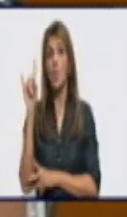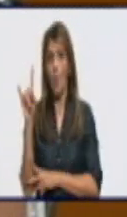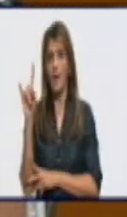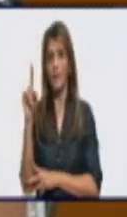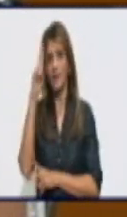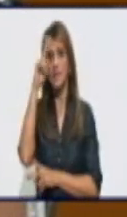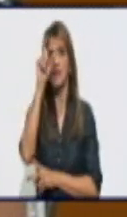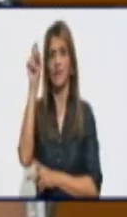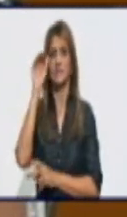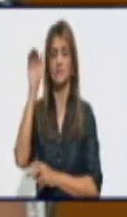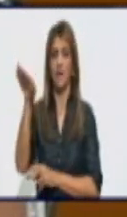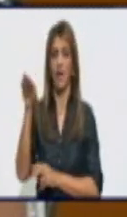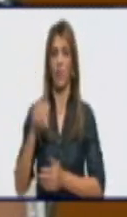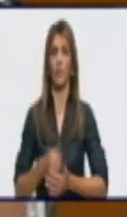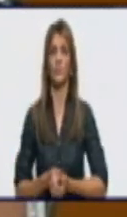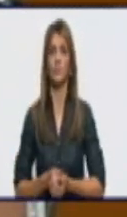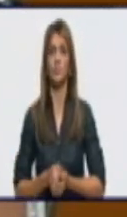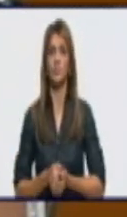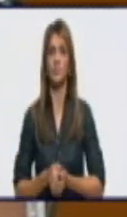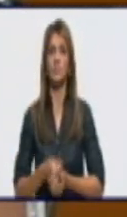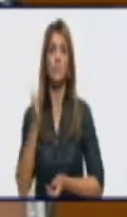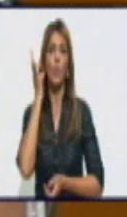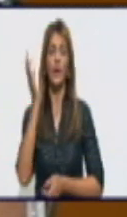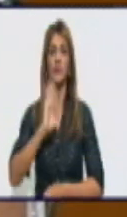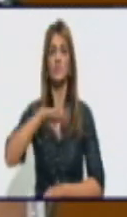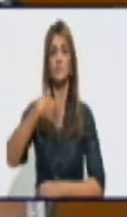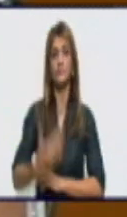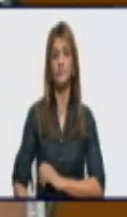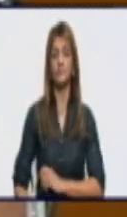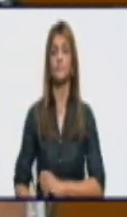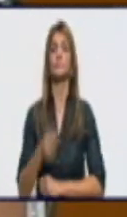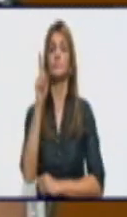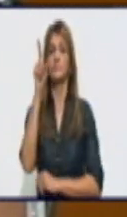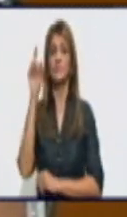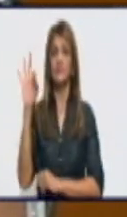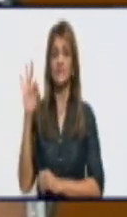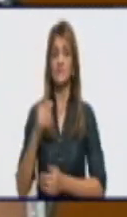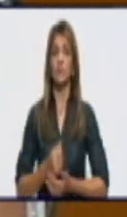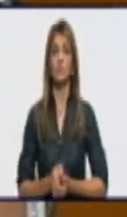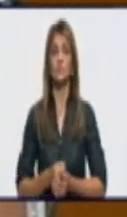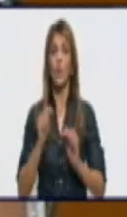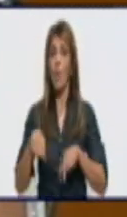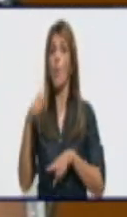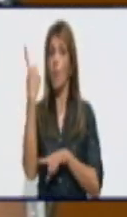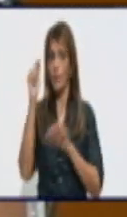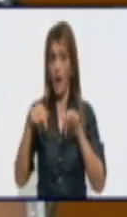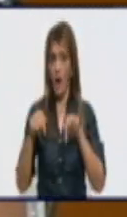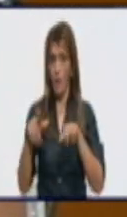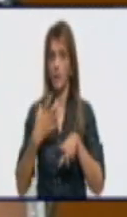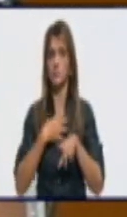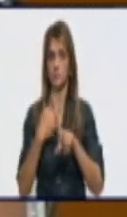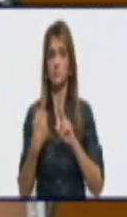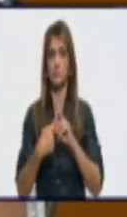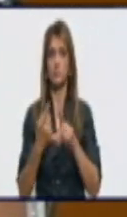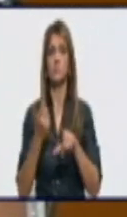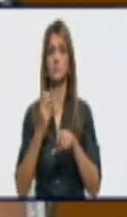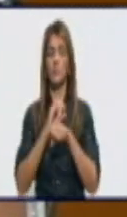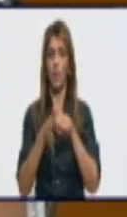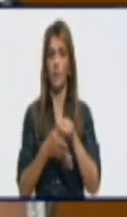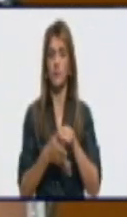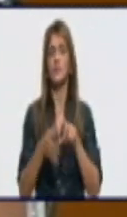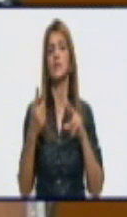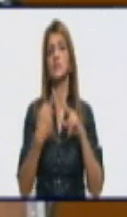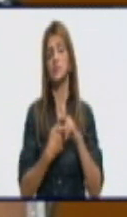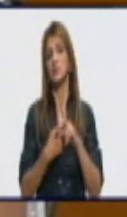ingresados. Gestantes, acumulamos 18 gestantes confirmadas a la COVID, de ellas una activa y puérpera una y ninguna